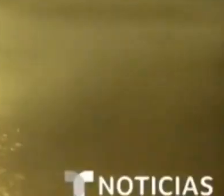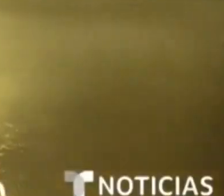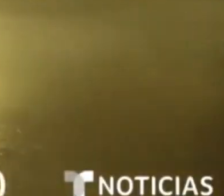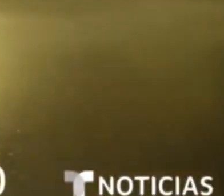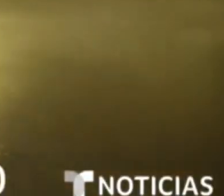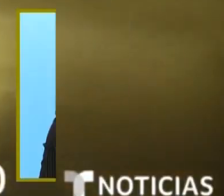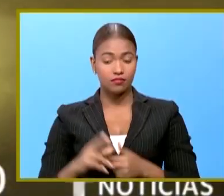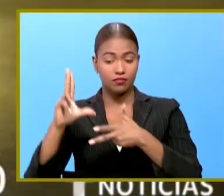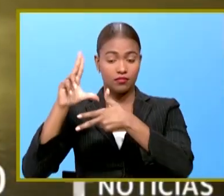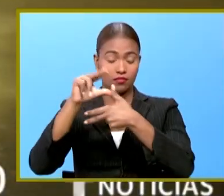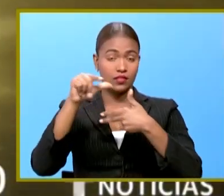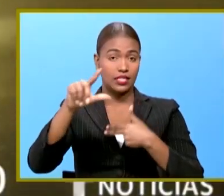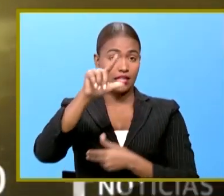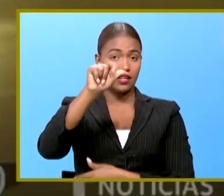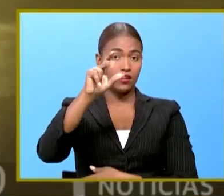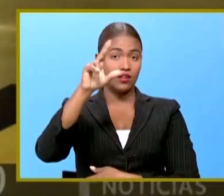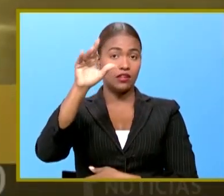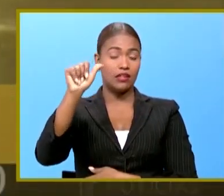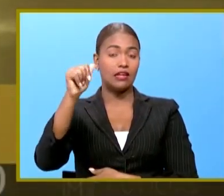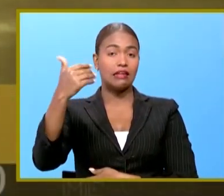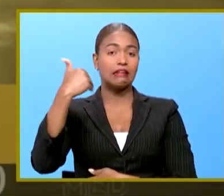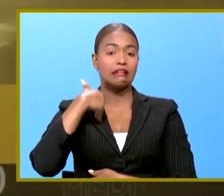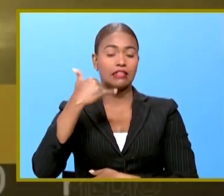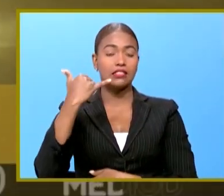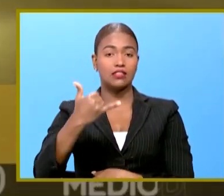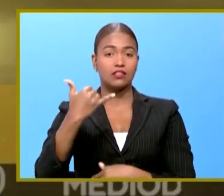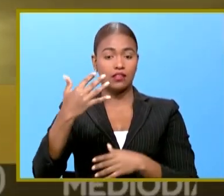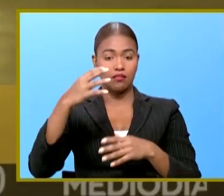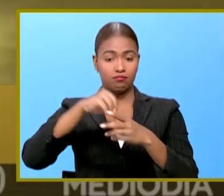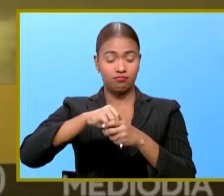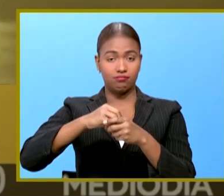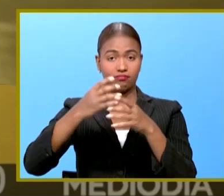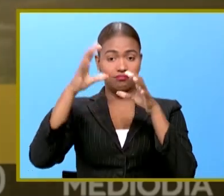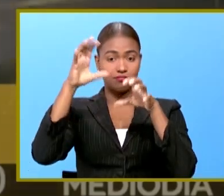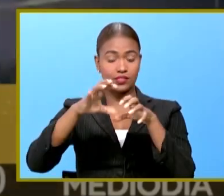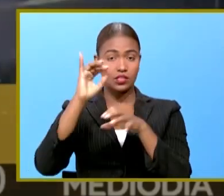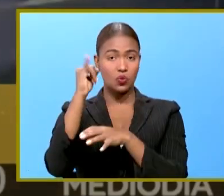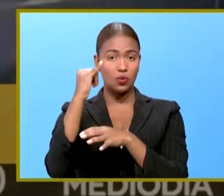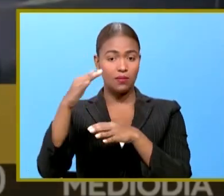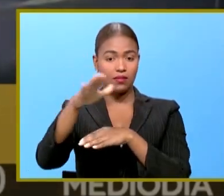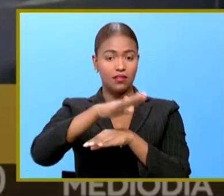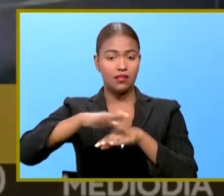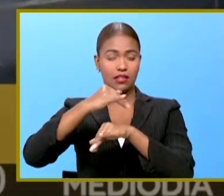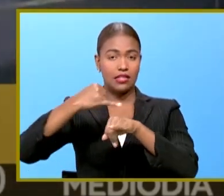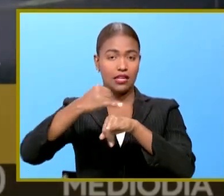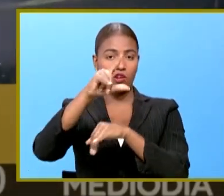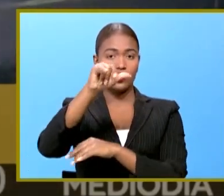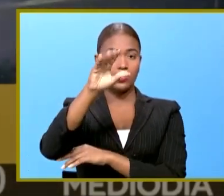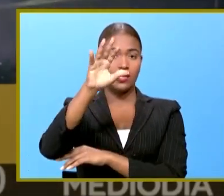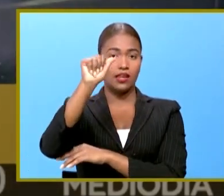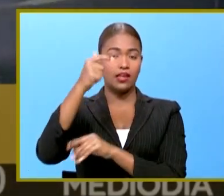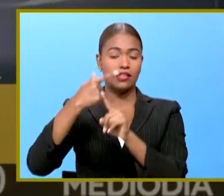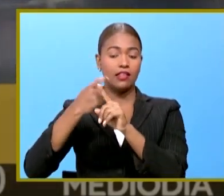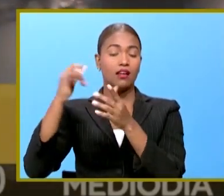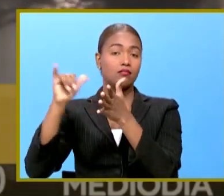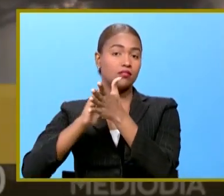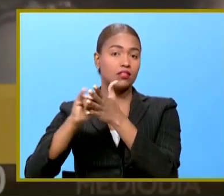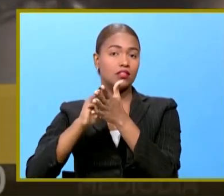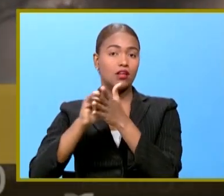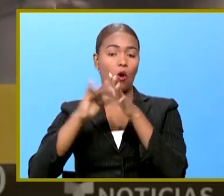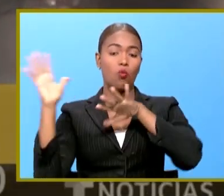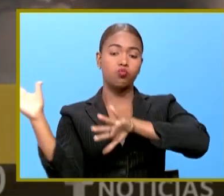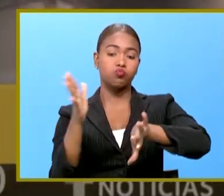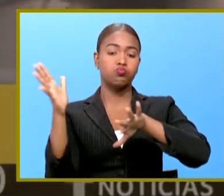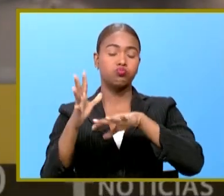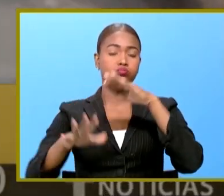El huracán Laura que tocó tierra en las primeras horas de este jueves en la costa de Luisiana en Estados Unidos con vientos